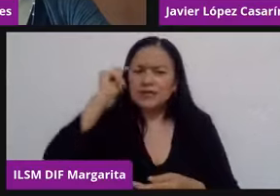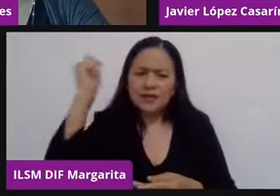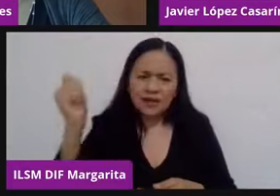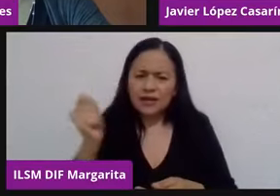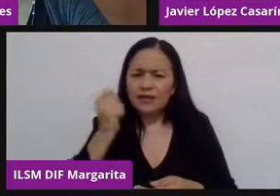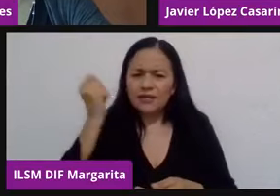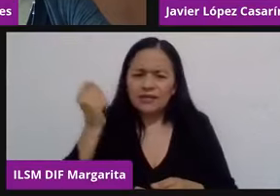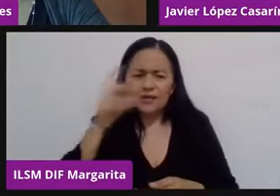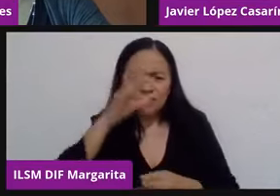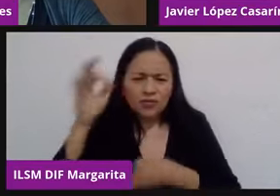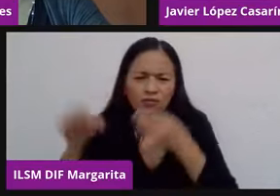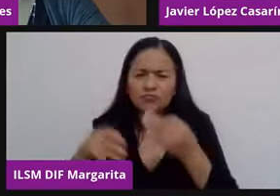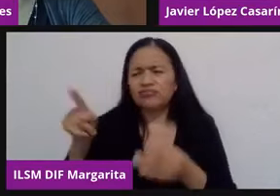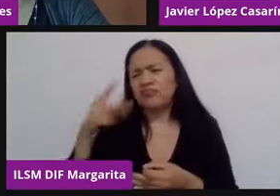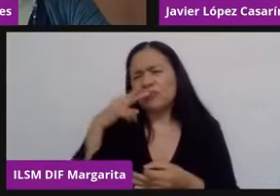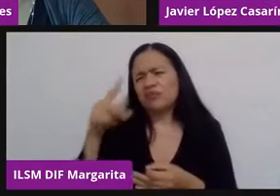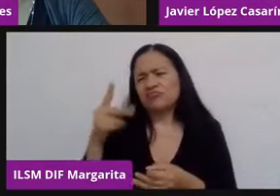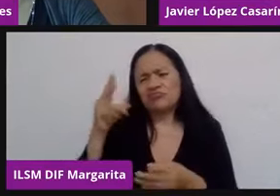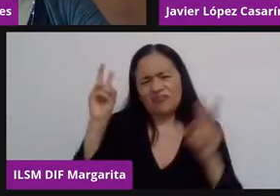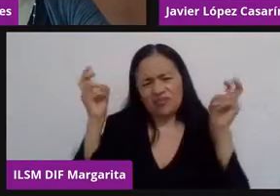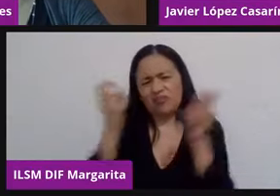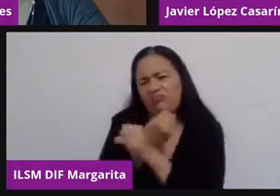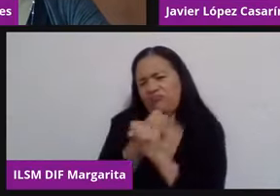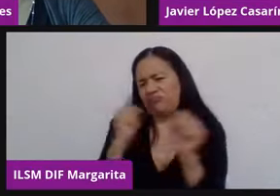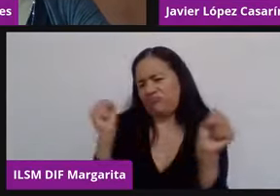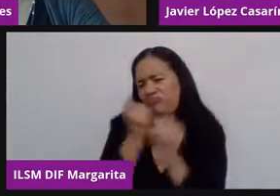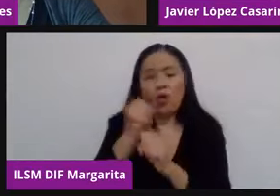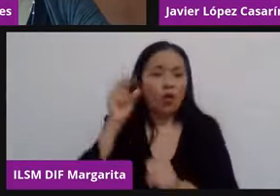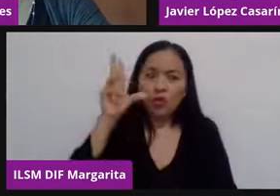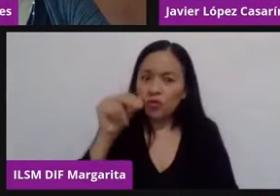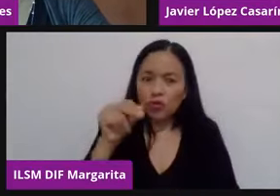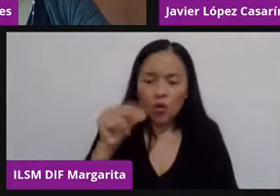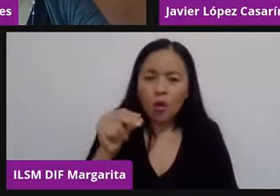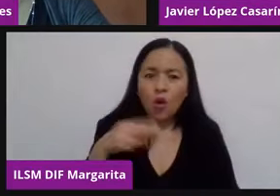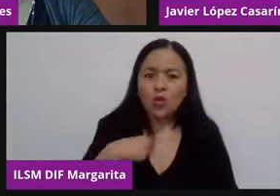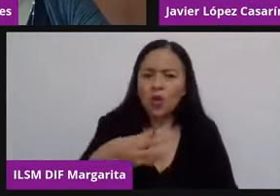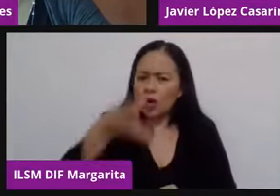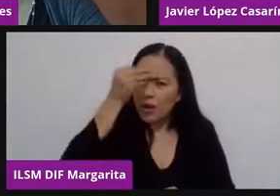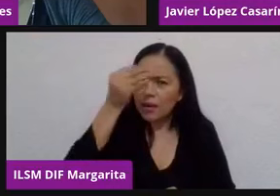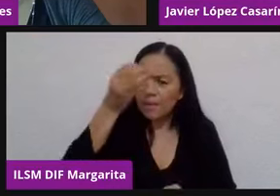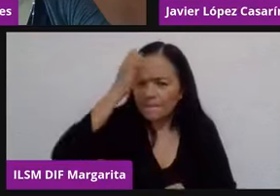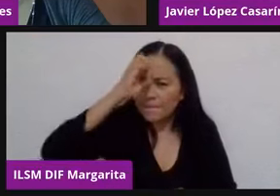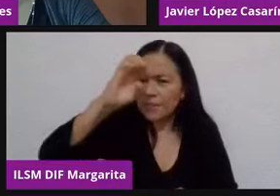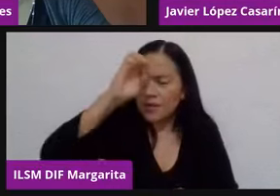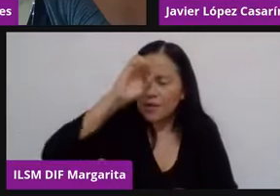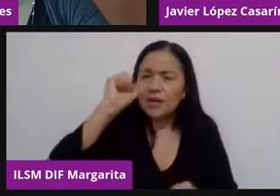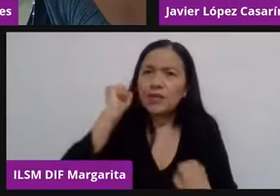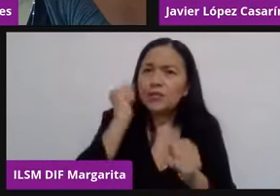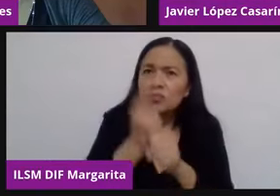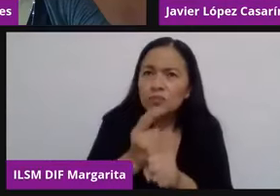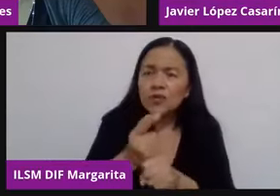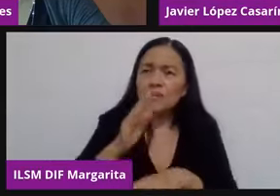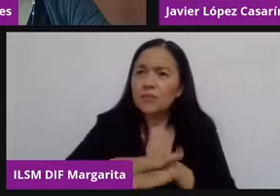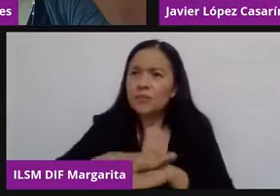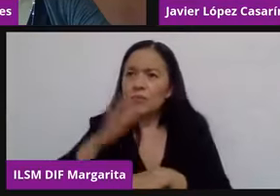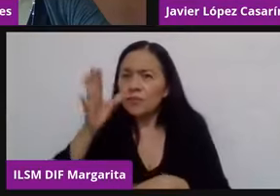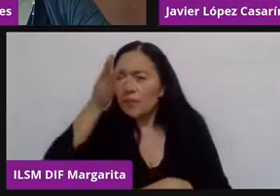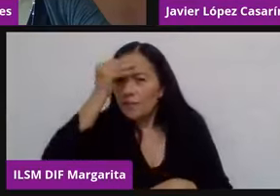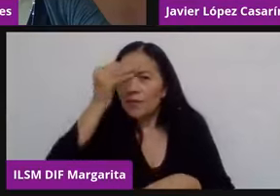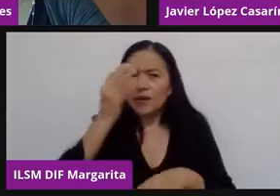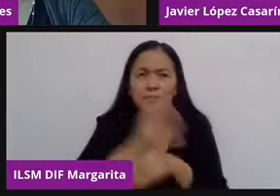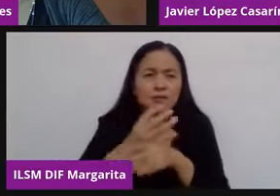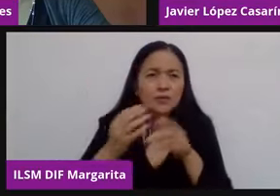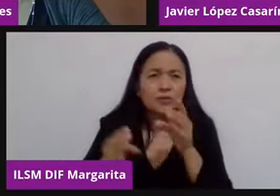acotado a lo aburrido, por el contrario, el aprendizaje, la experiencia, el descubrir, el aventurarte,